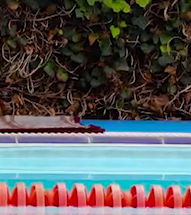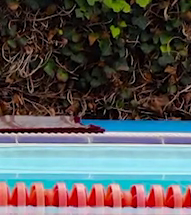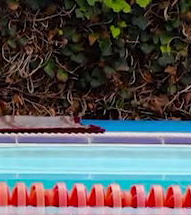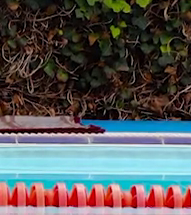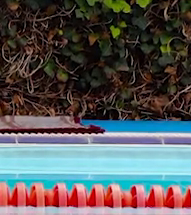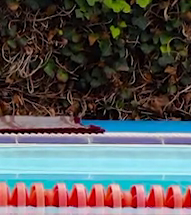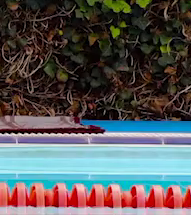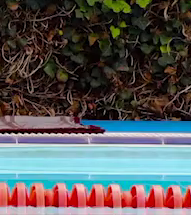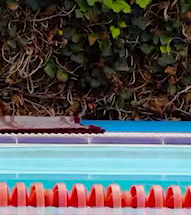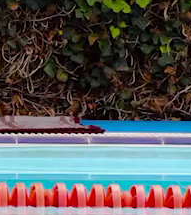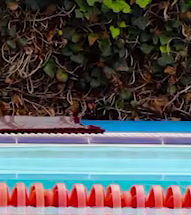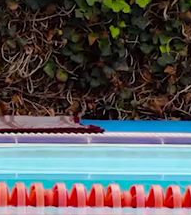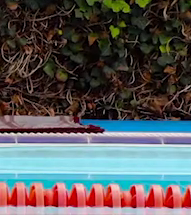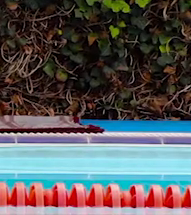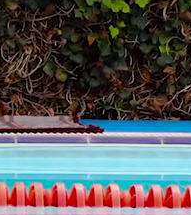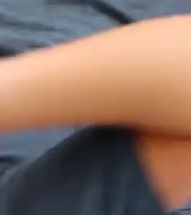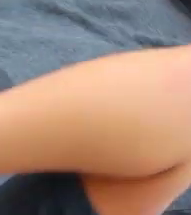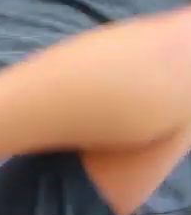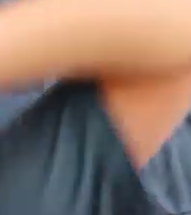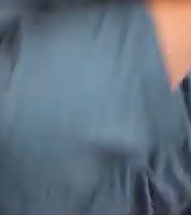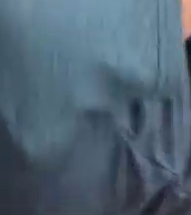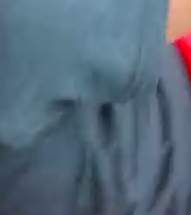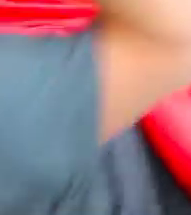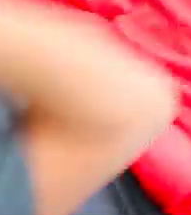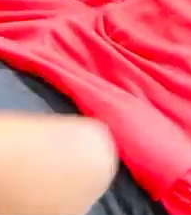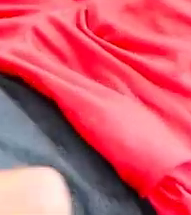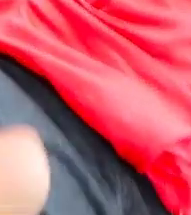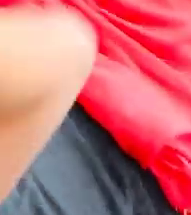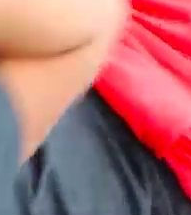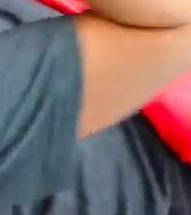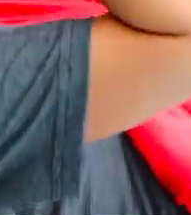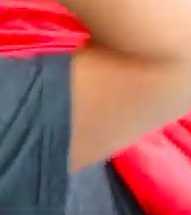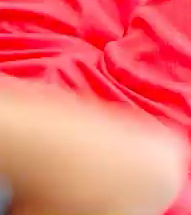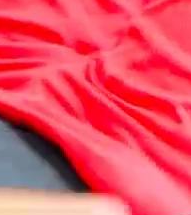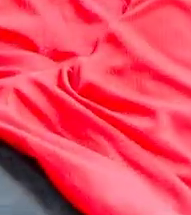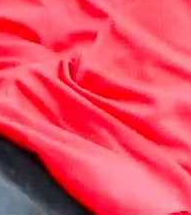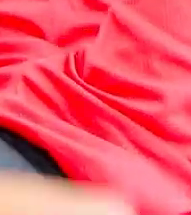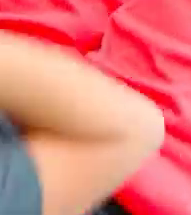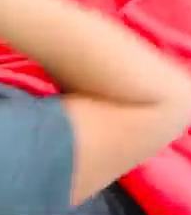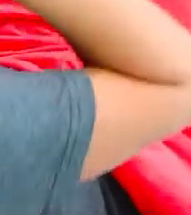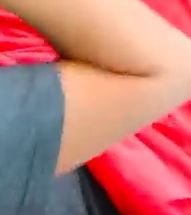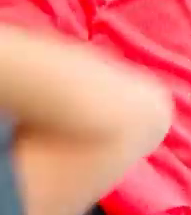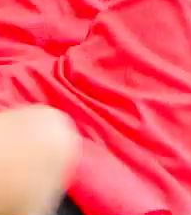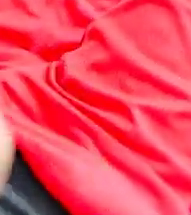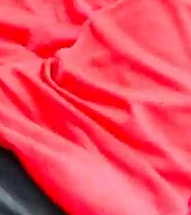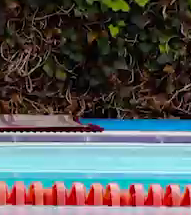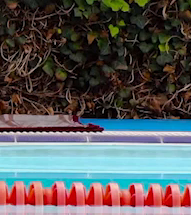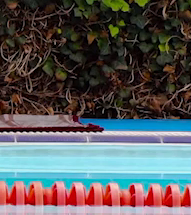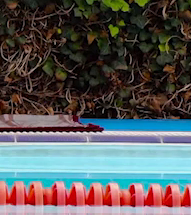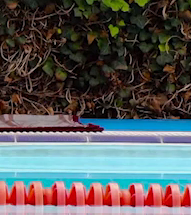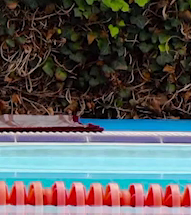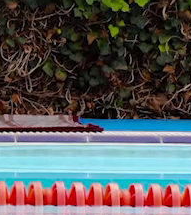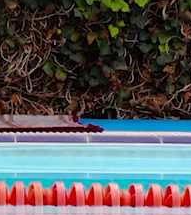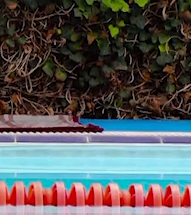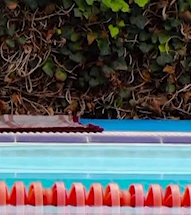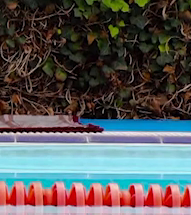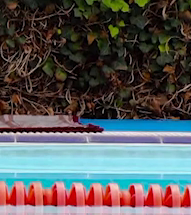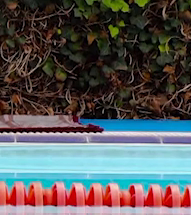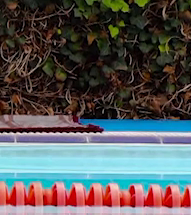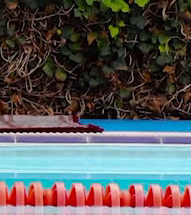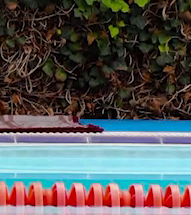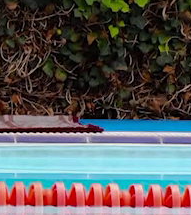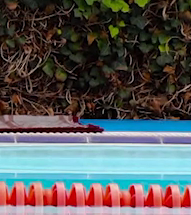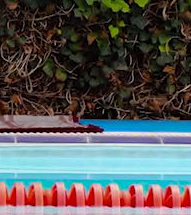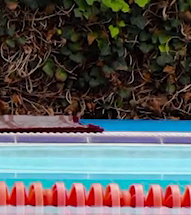una pequeña elevación, muy pequeña y muy corta, de nuestro tronco hacia arriba. Y vamos a hacer una respiración constante.